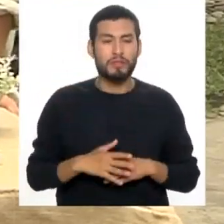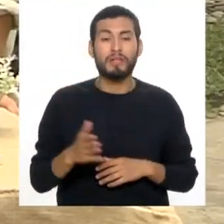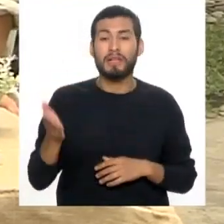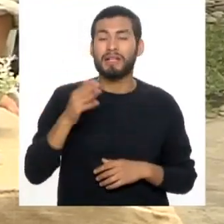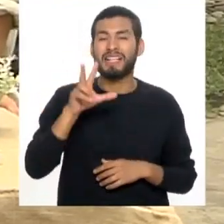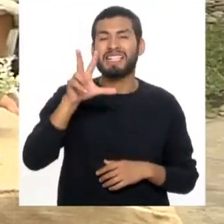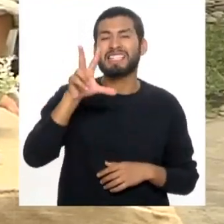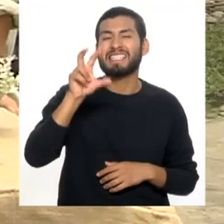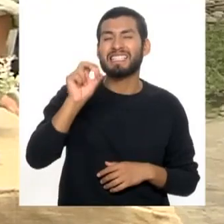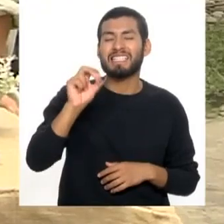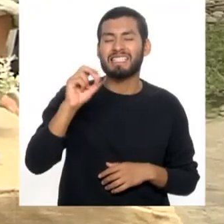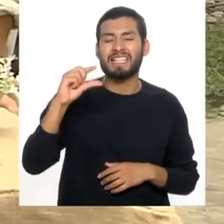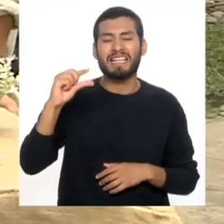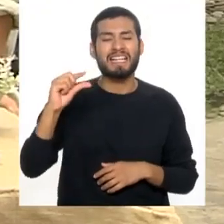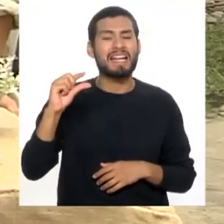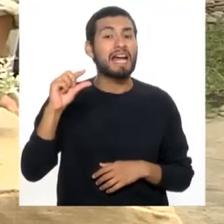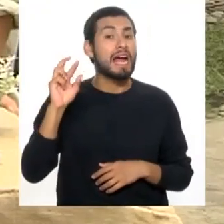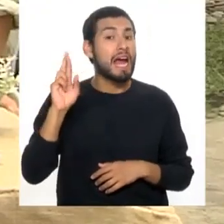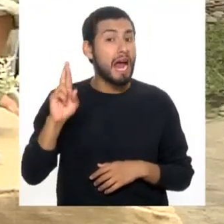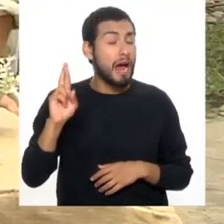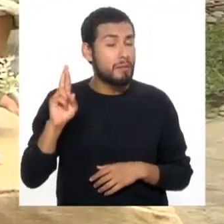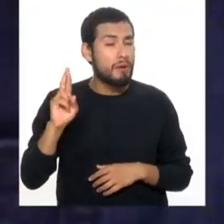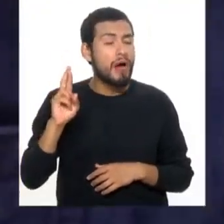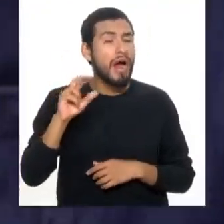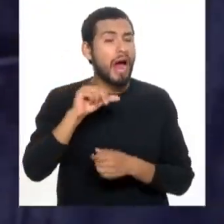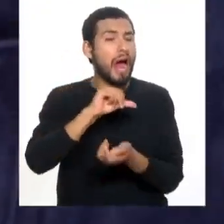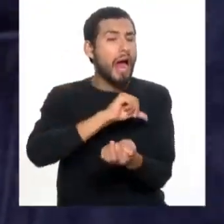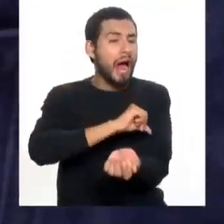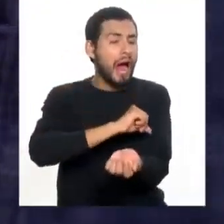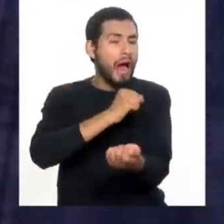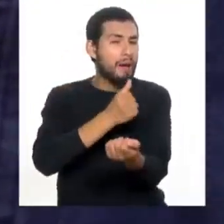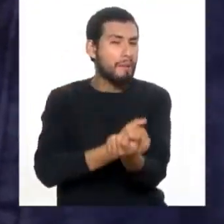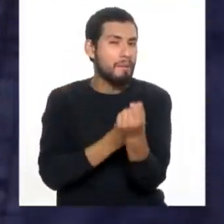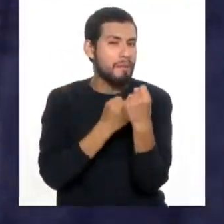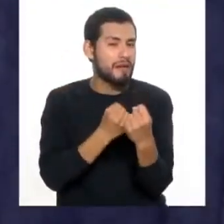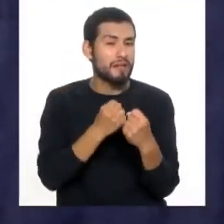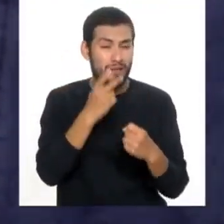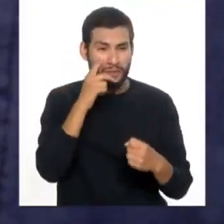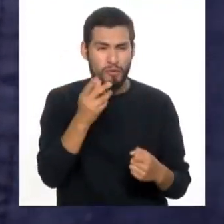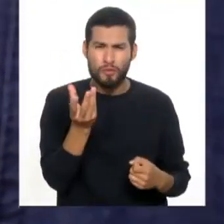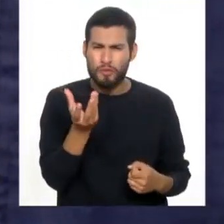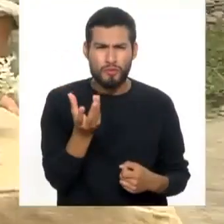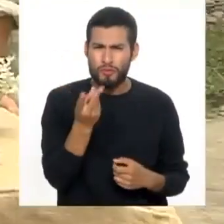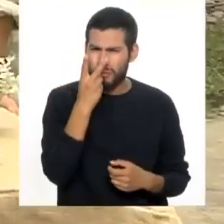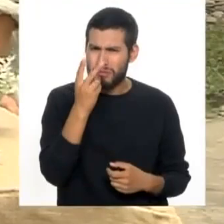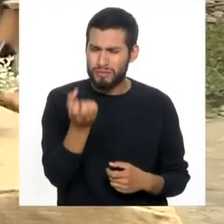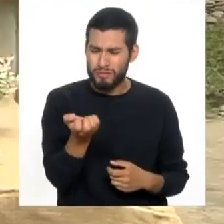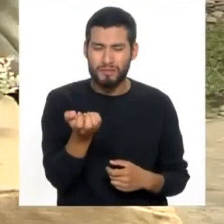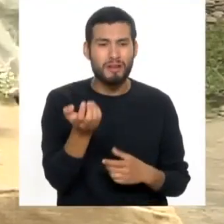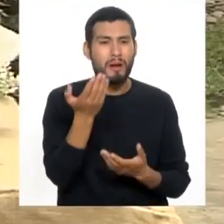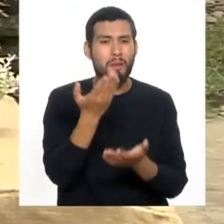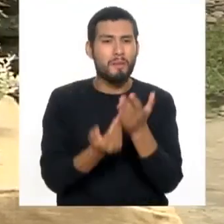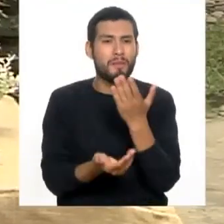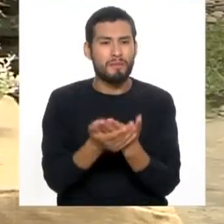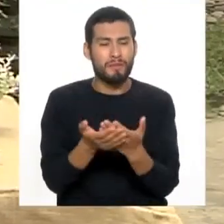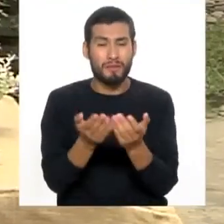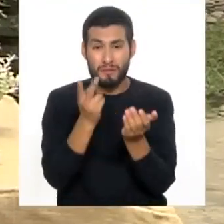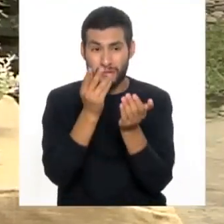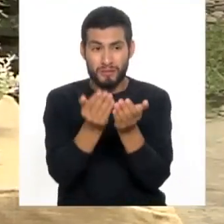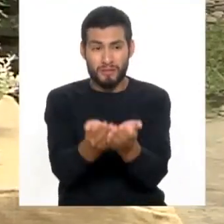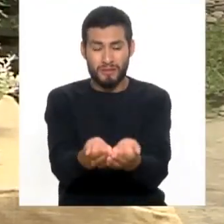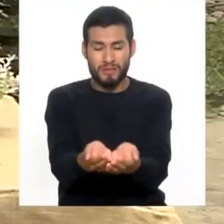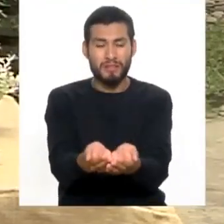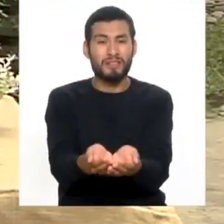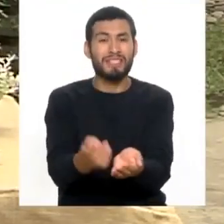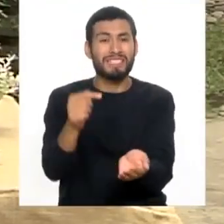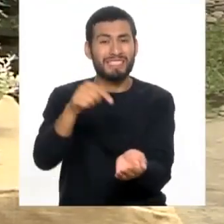cualquier cereal. Treinta gramos. Y fíjense, lo he puesto casi en el peso. Es una nada. Ábreme tu mano para que... A ver. Mira. Mira